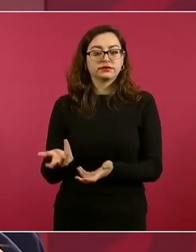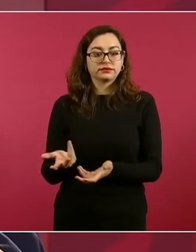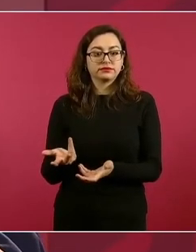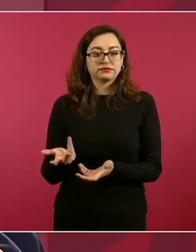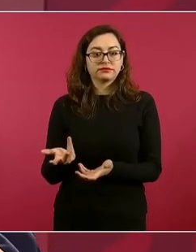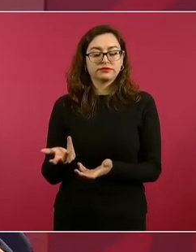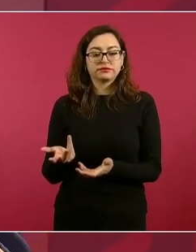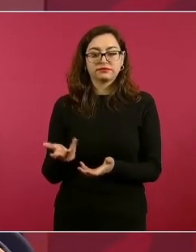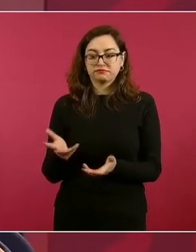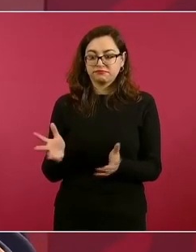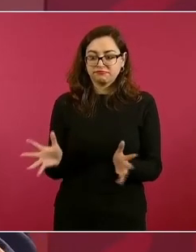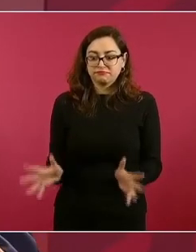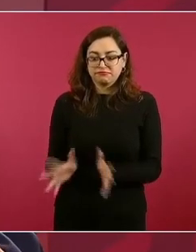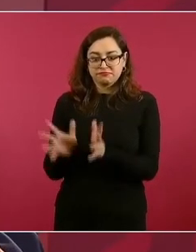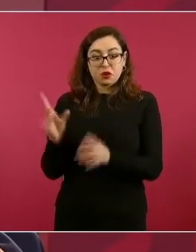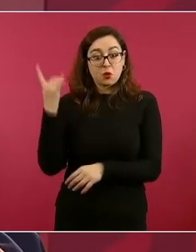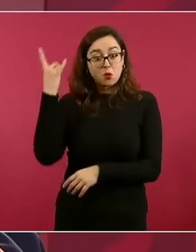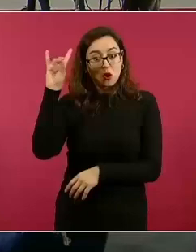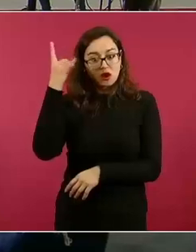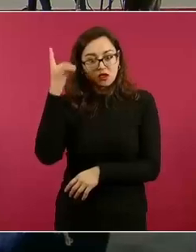Bolivia,